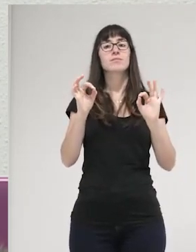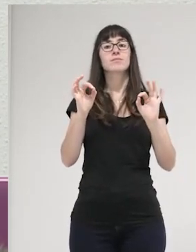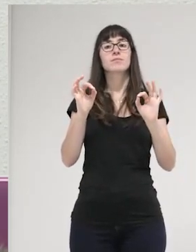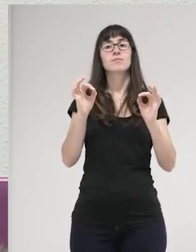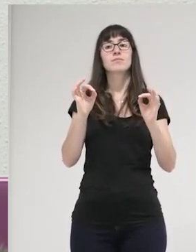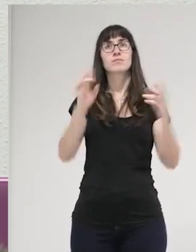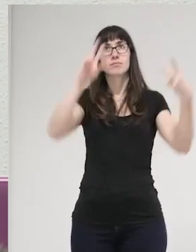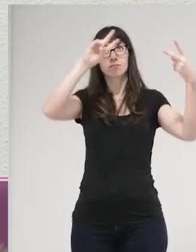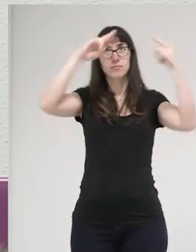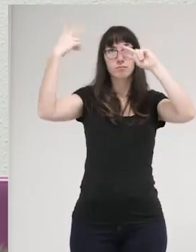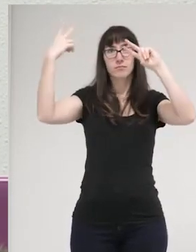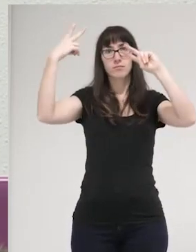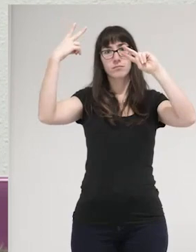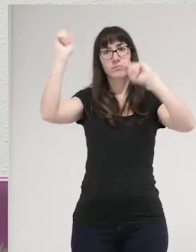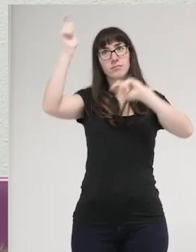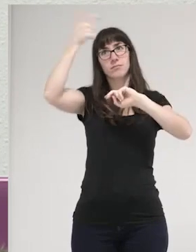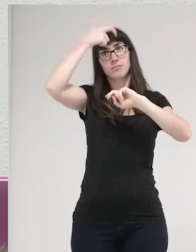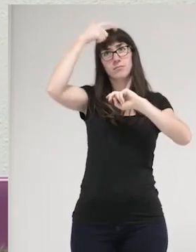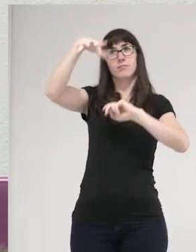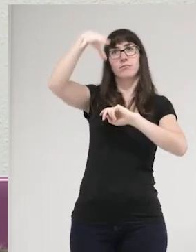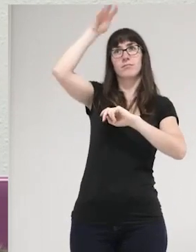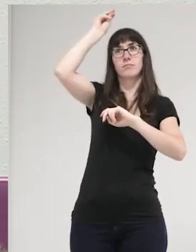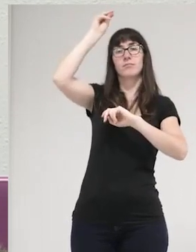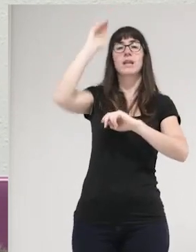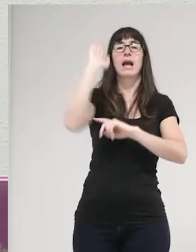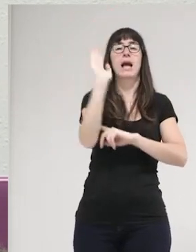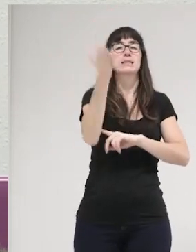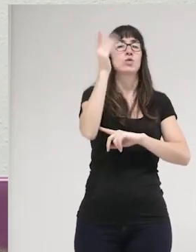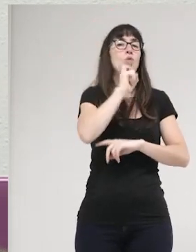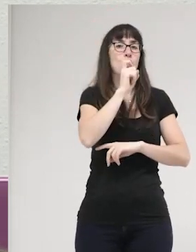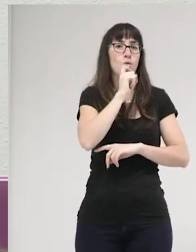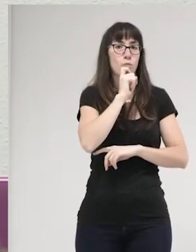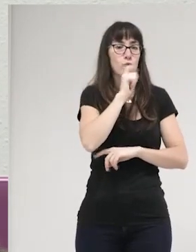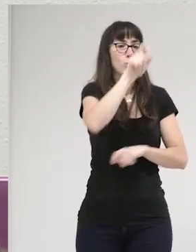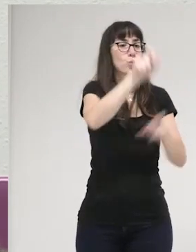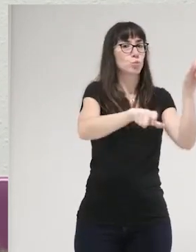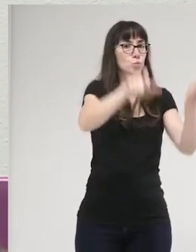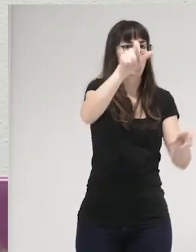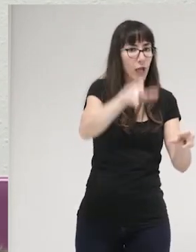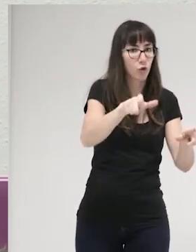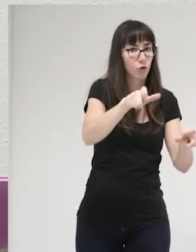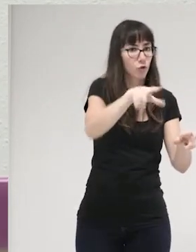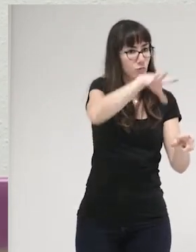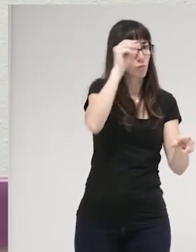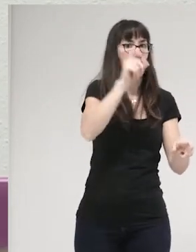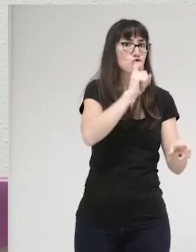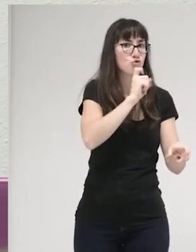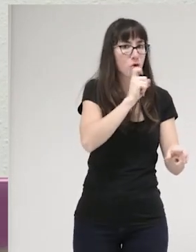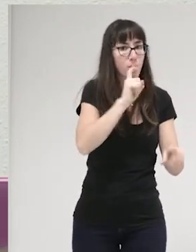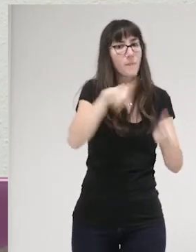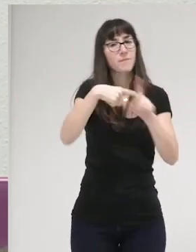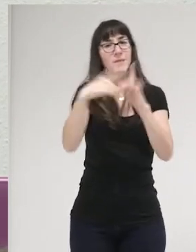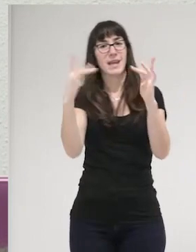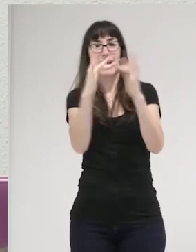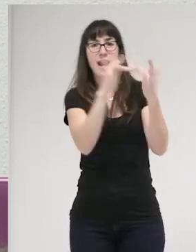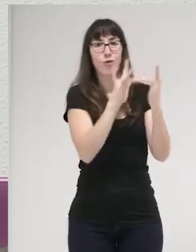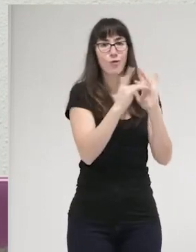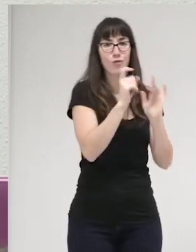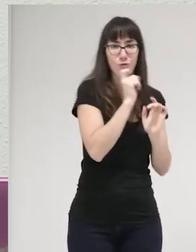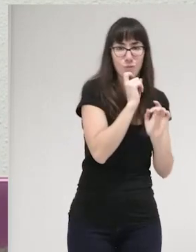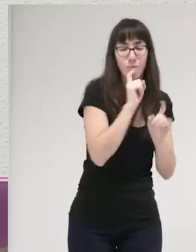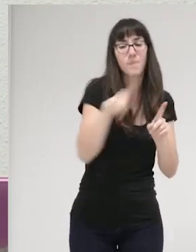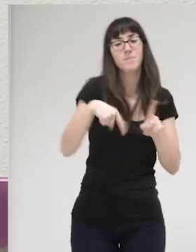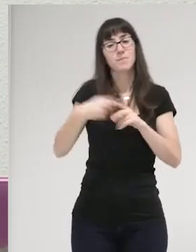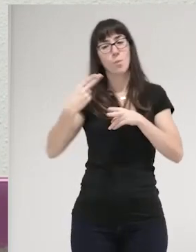del castigo tanto en relación con la forma de entender a los sujetos y la relación entre ambos y la forma de abordaje y las estrategias